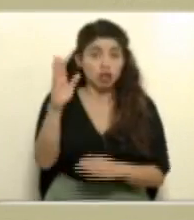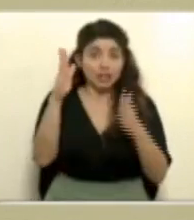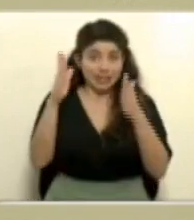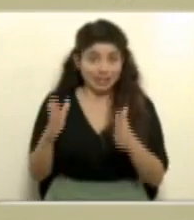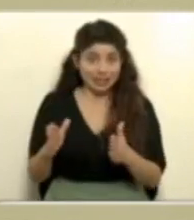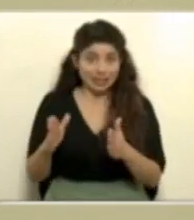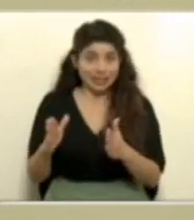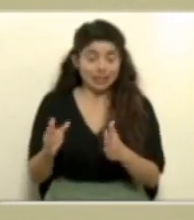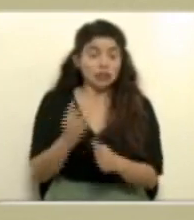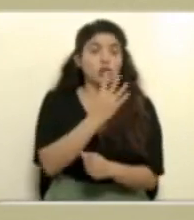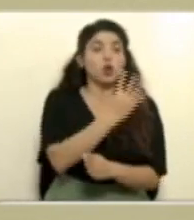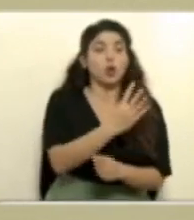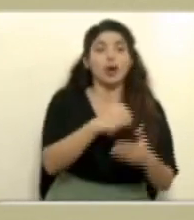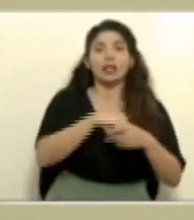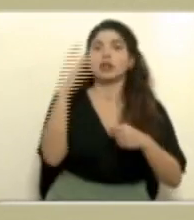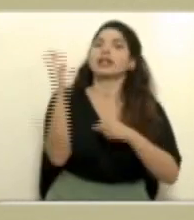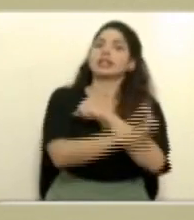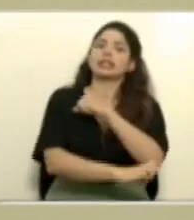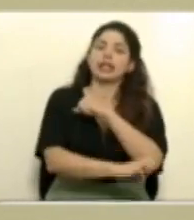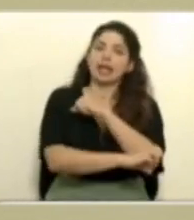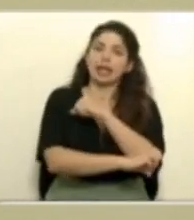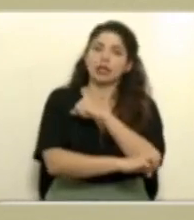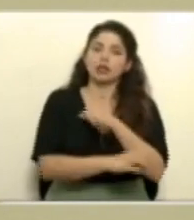y 4 extranjeros.